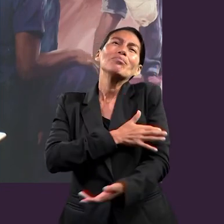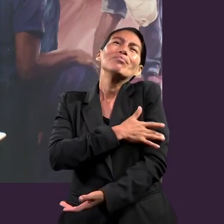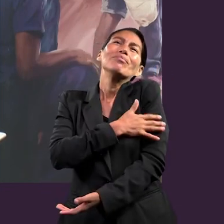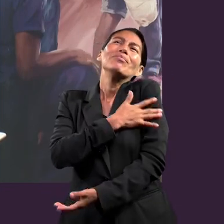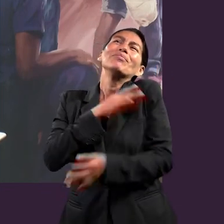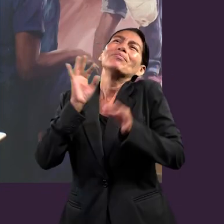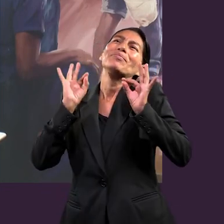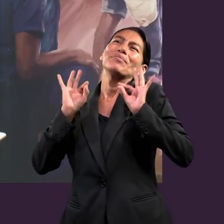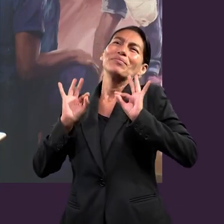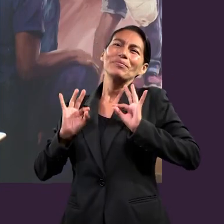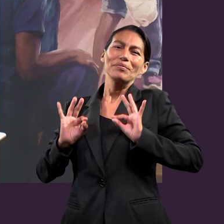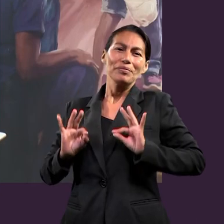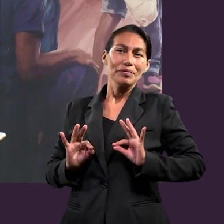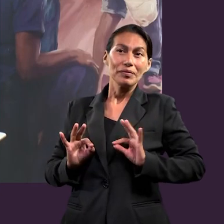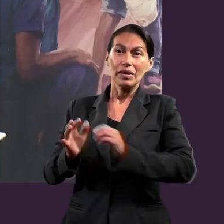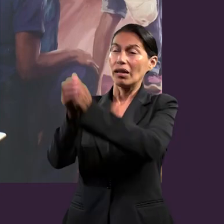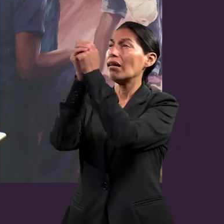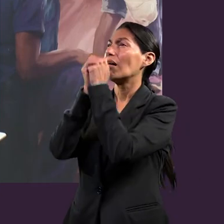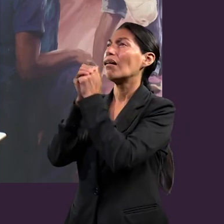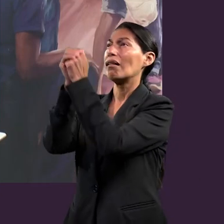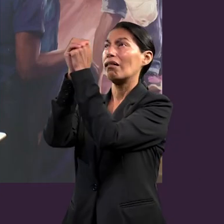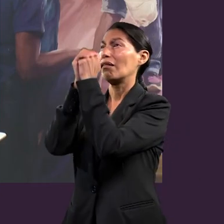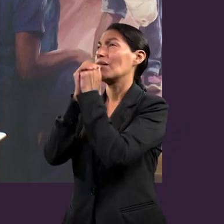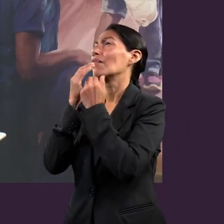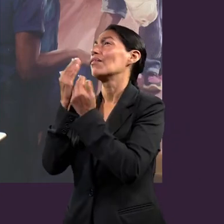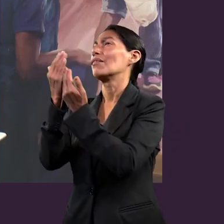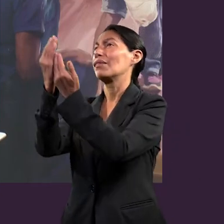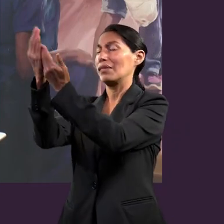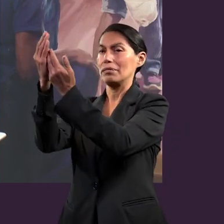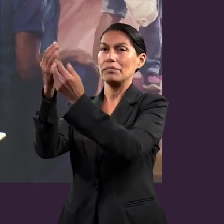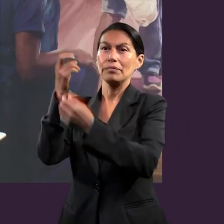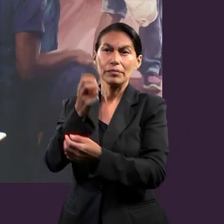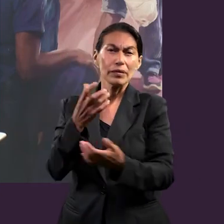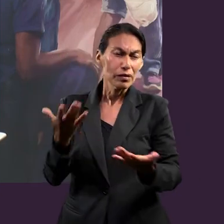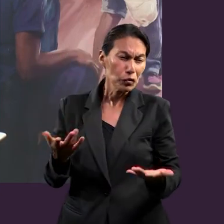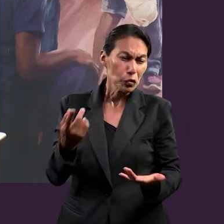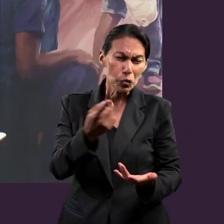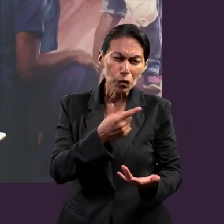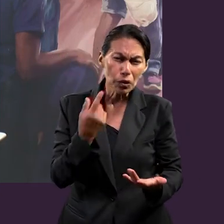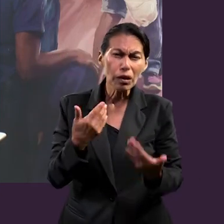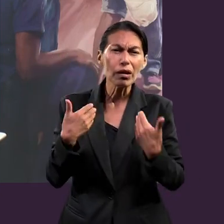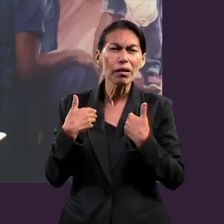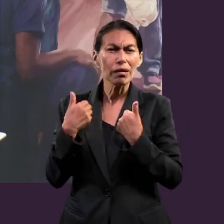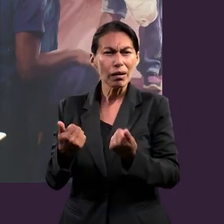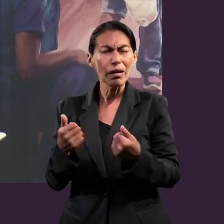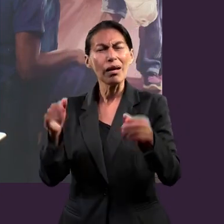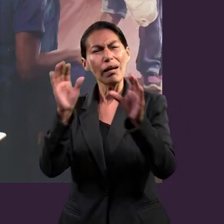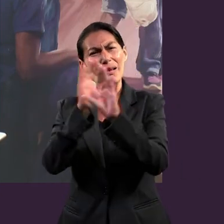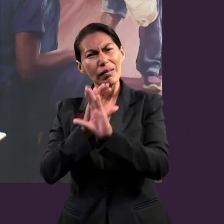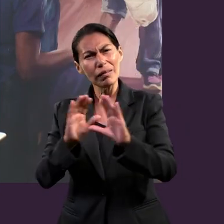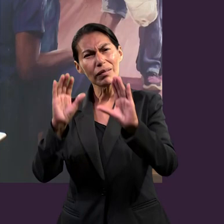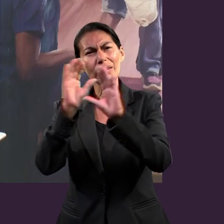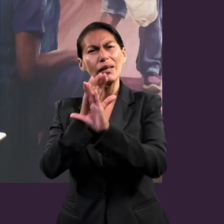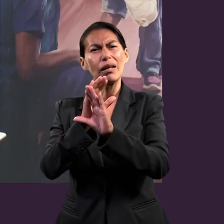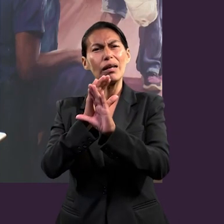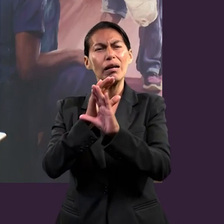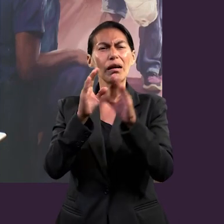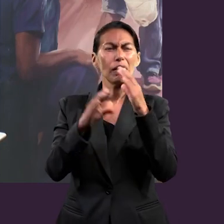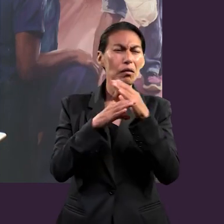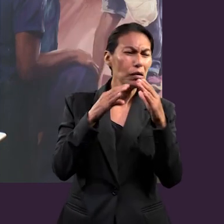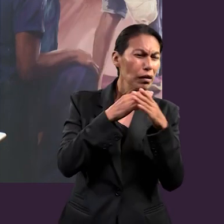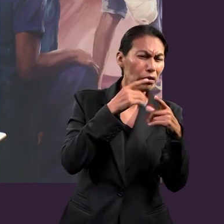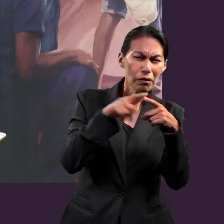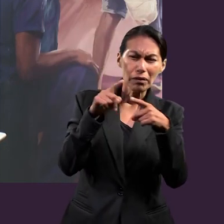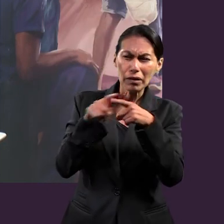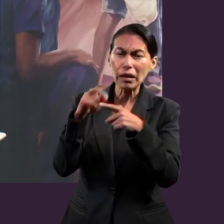bienestar a la misma vez que lo podemos adorar, ¿verdad? porque pues hay que entender que el cantar y todo ese tipo de cosas